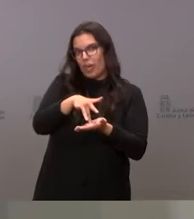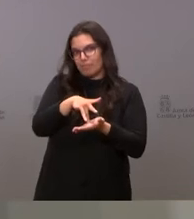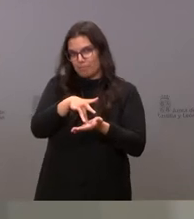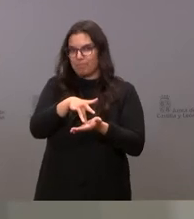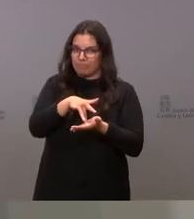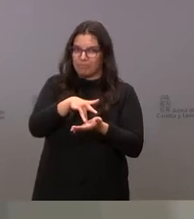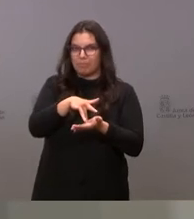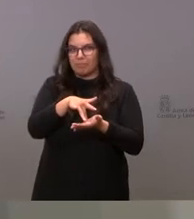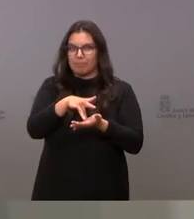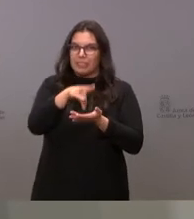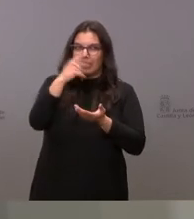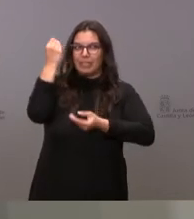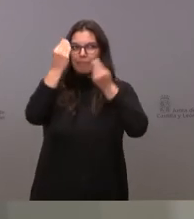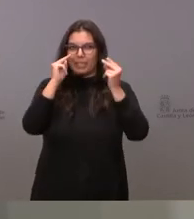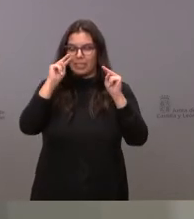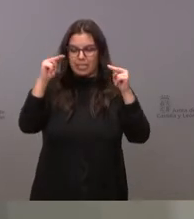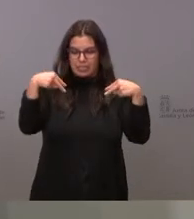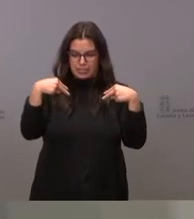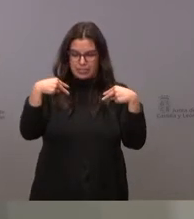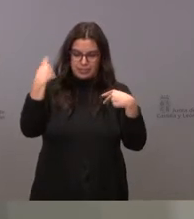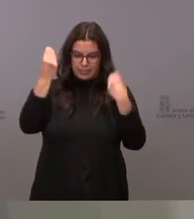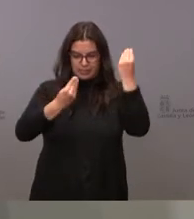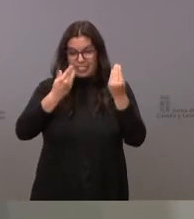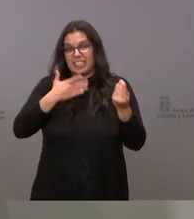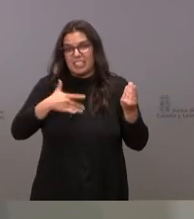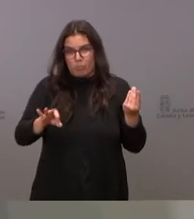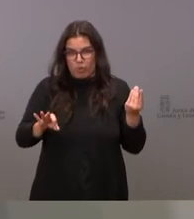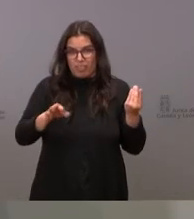y que se mire al espejo, si puede, si puede.